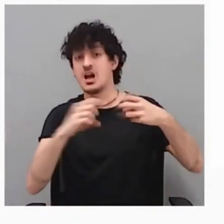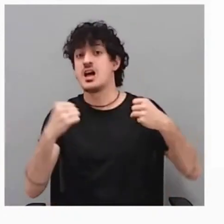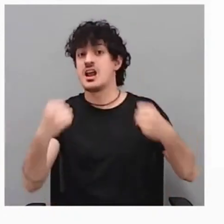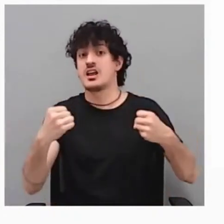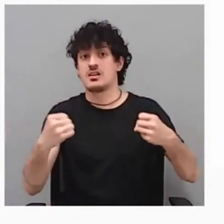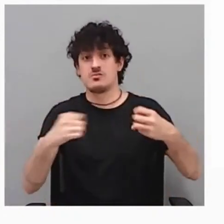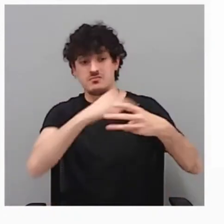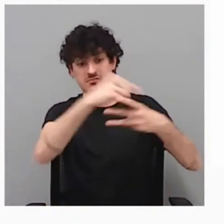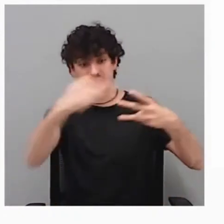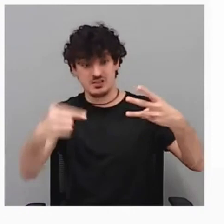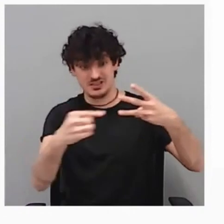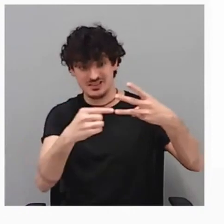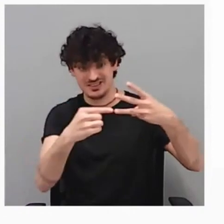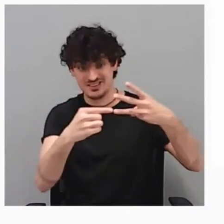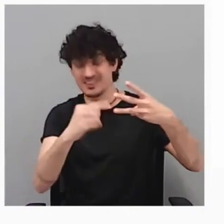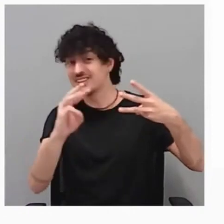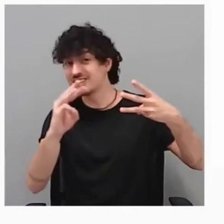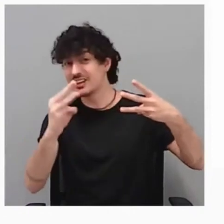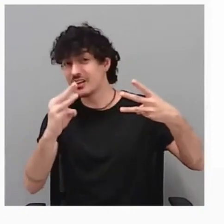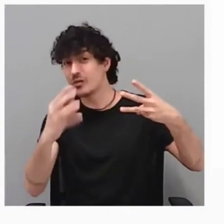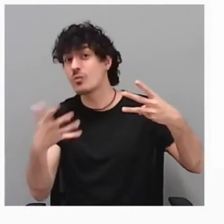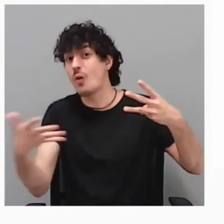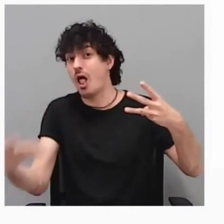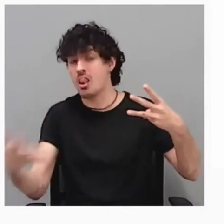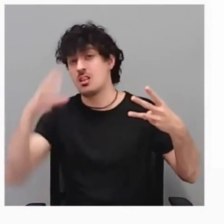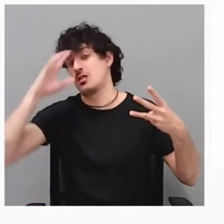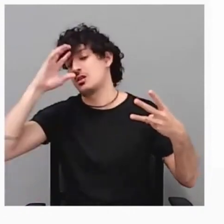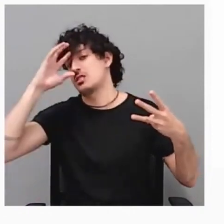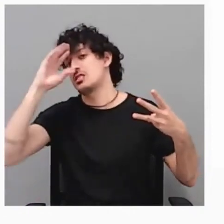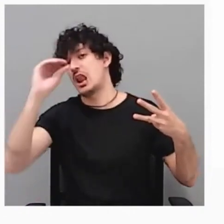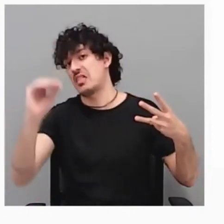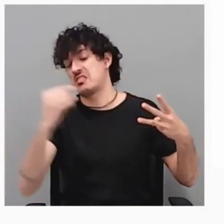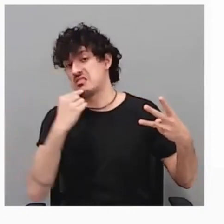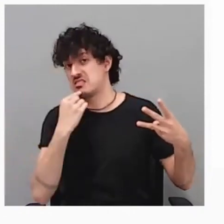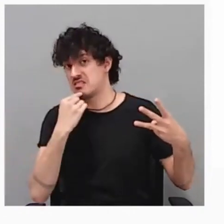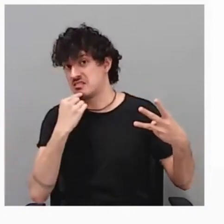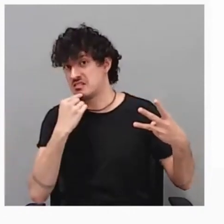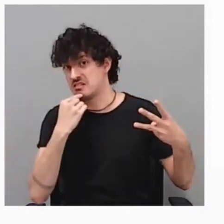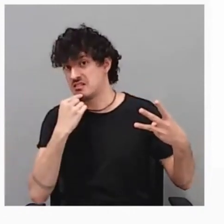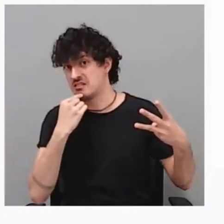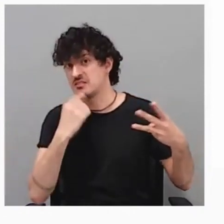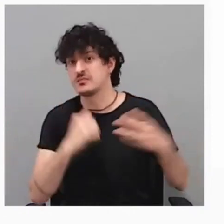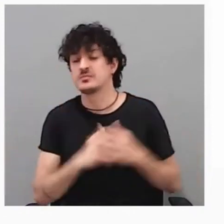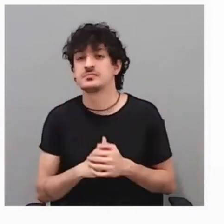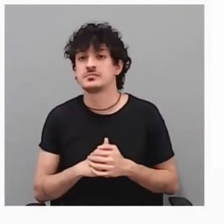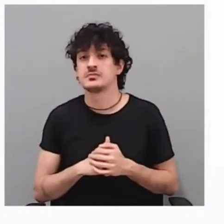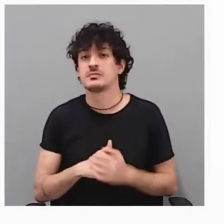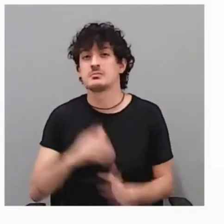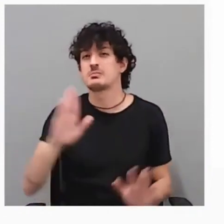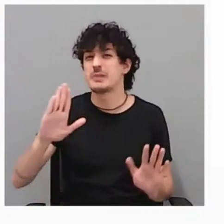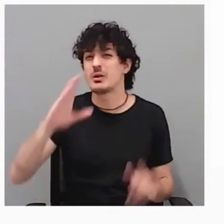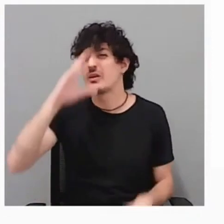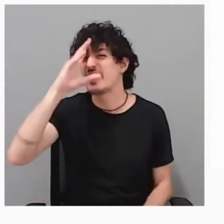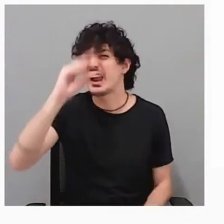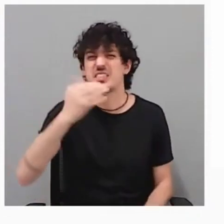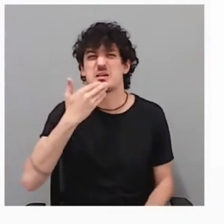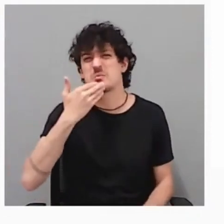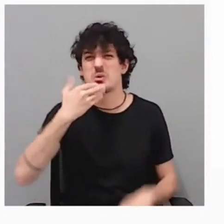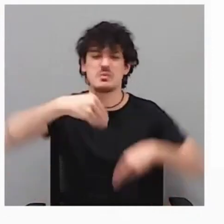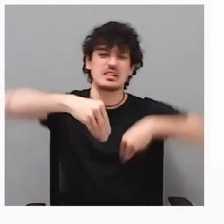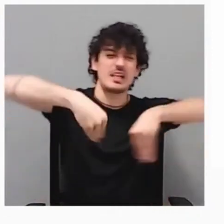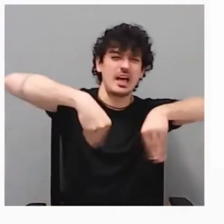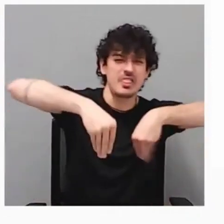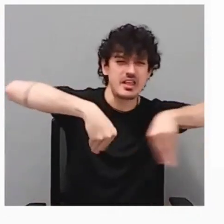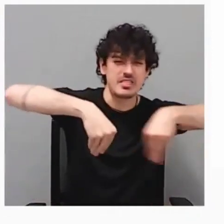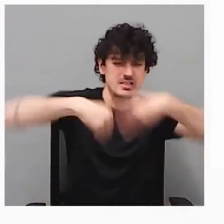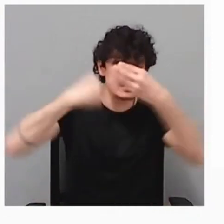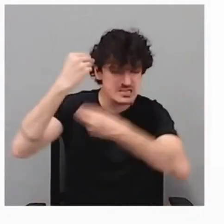criterio que él se fija, él dice que es la inteligencia. Pero él dice no che es intelligent, no inteligencia de ajedrez, sesuda, de